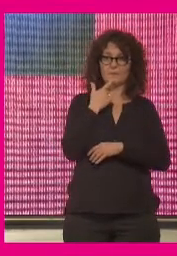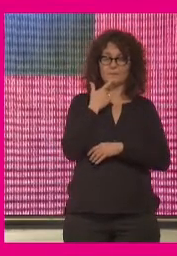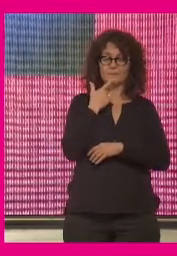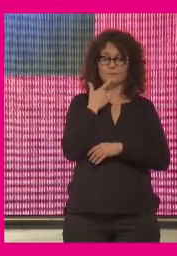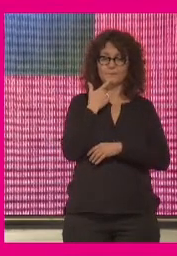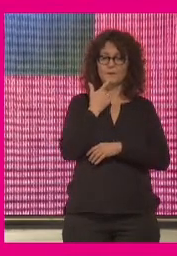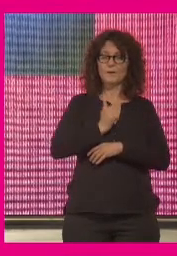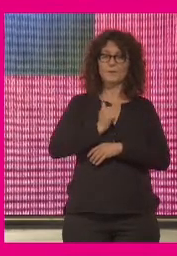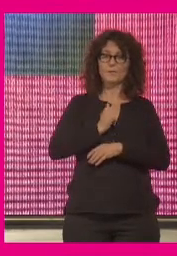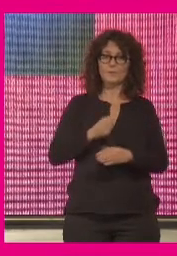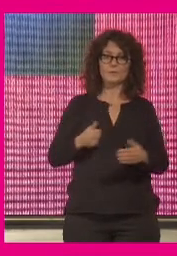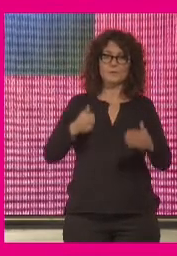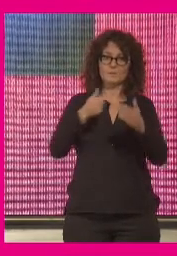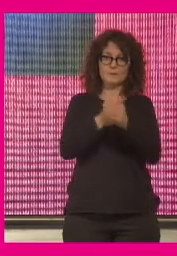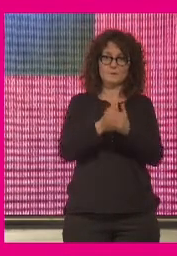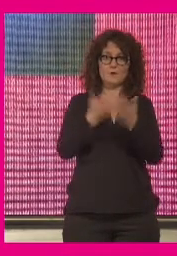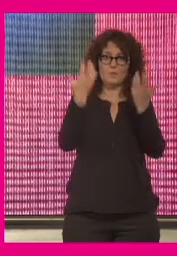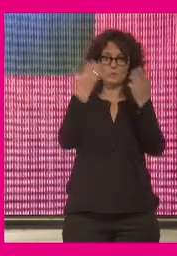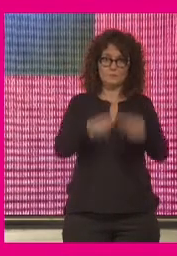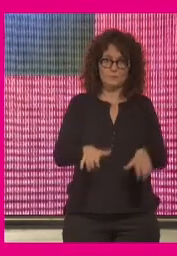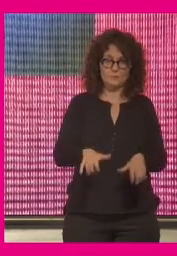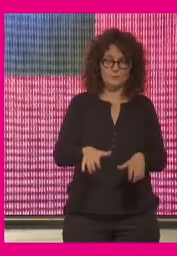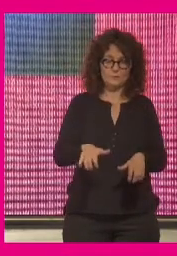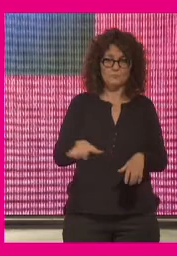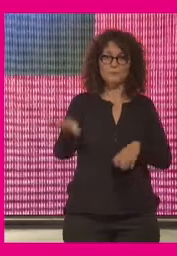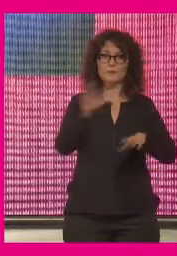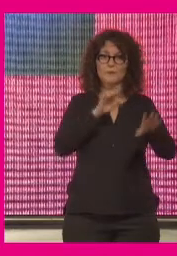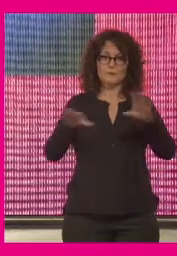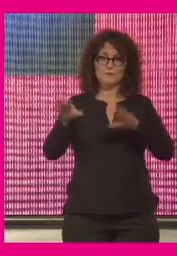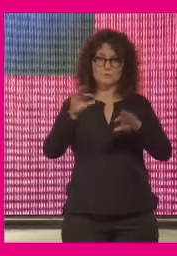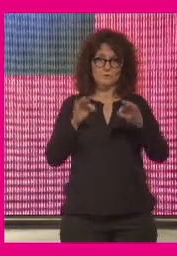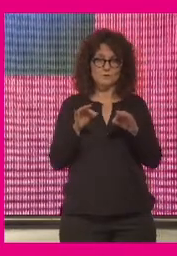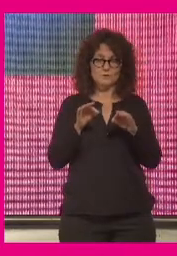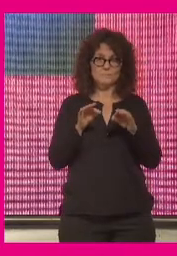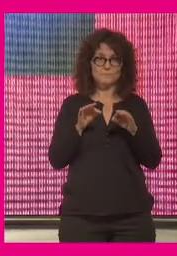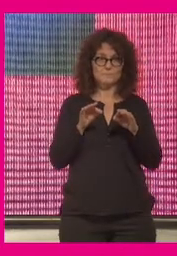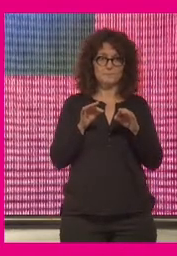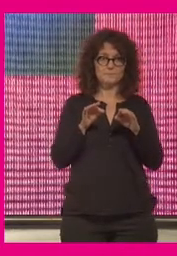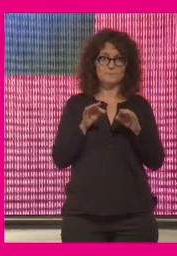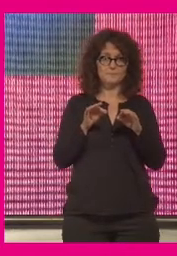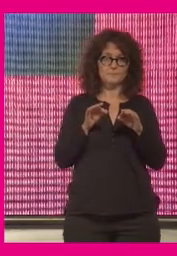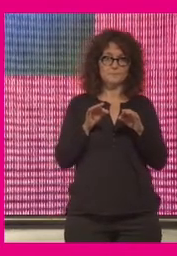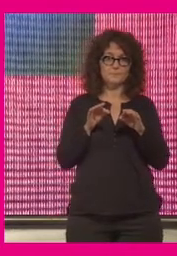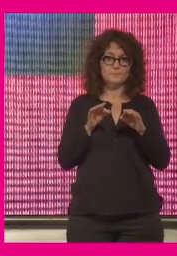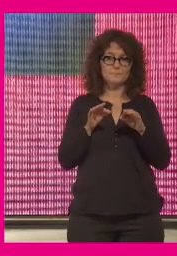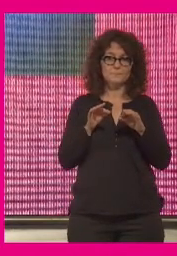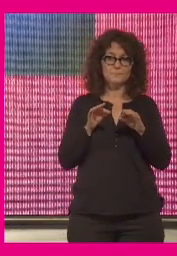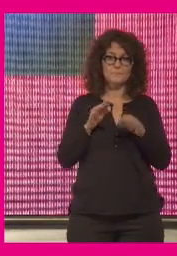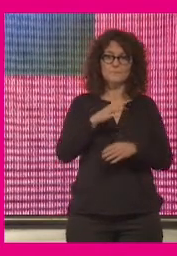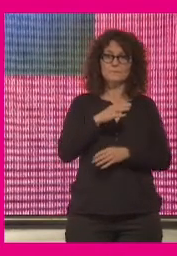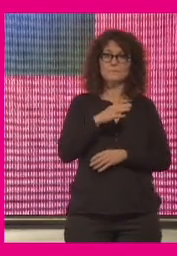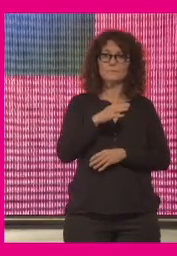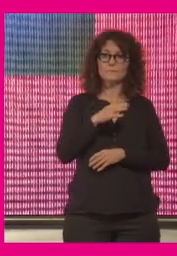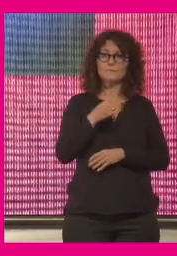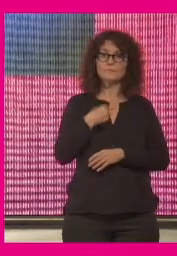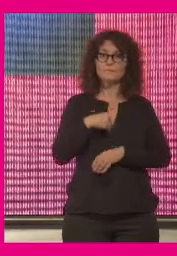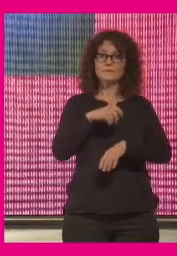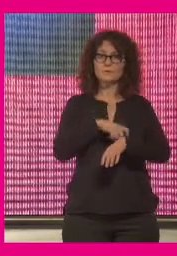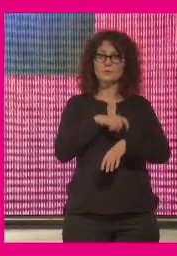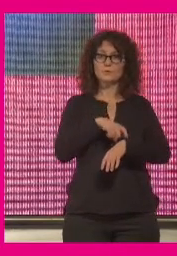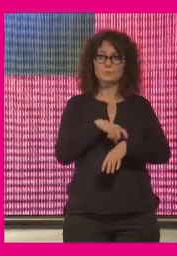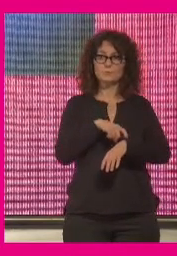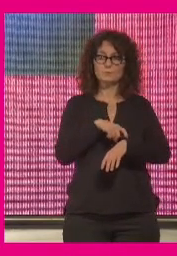los beneficios que la automatización creciente de nuestras decisiones va a producir en todos los órdenes de la vida de tal manera que al mismo tiempo